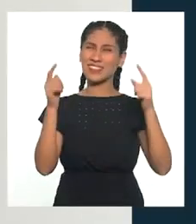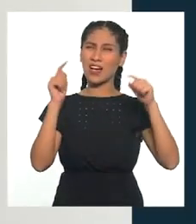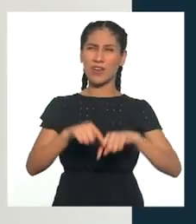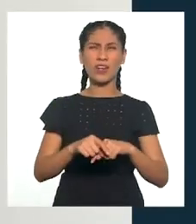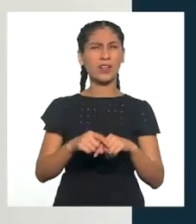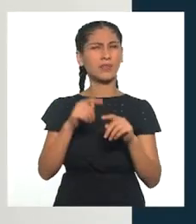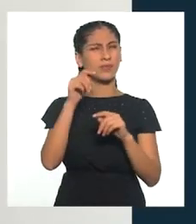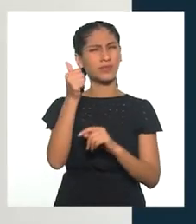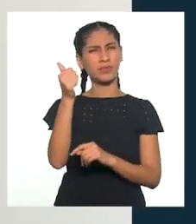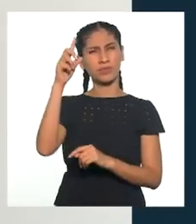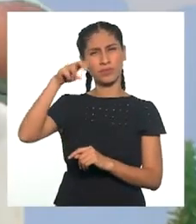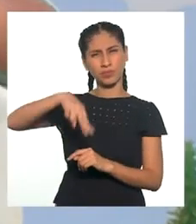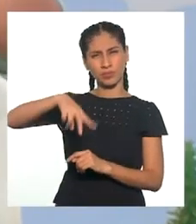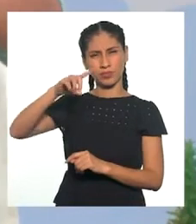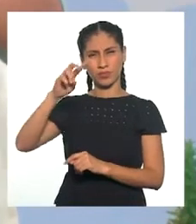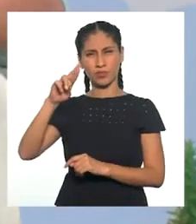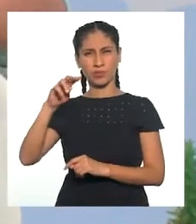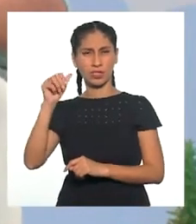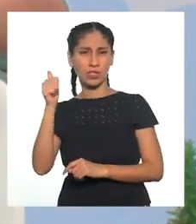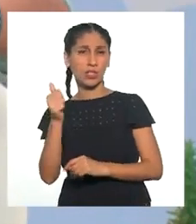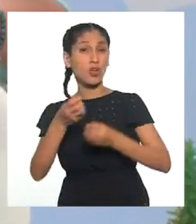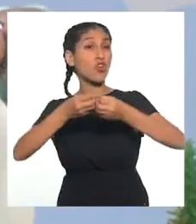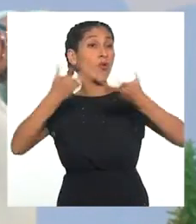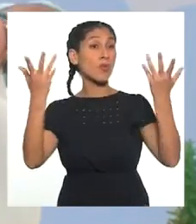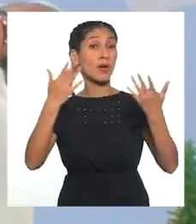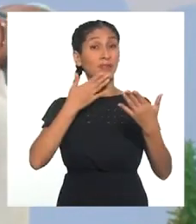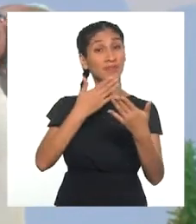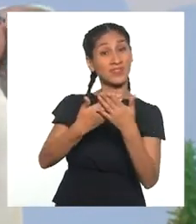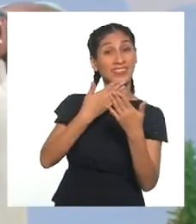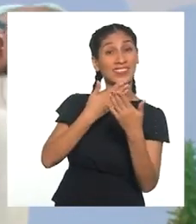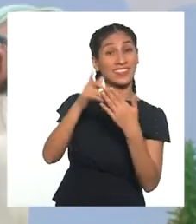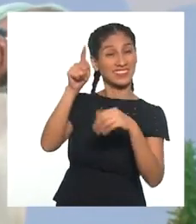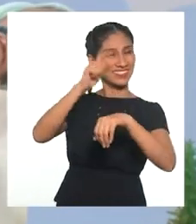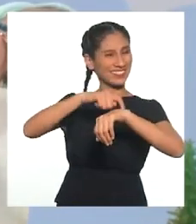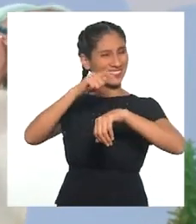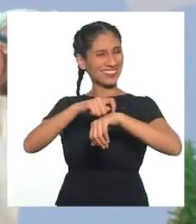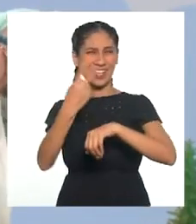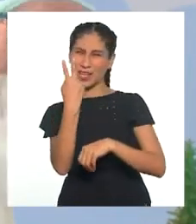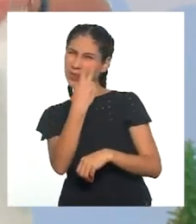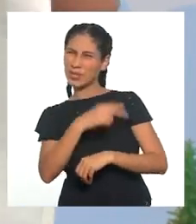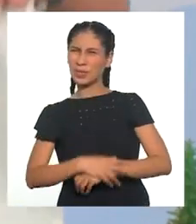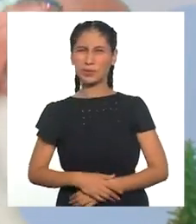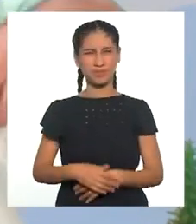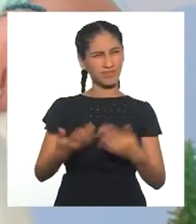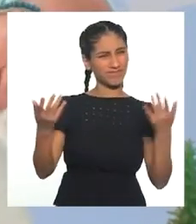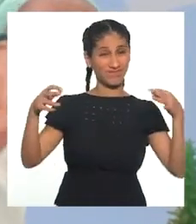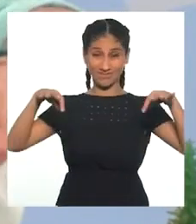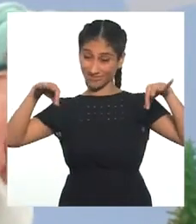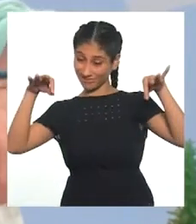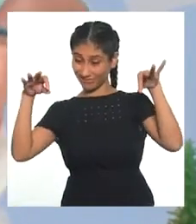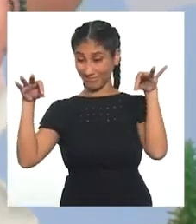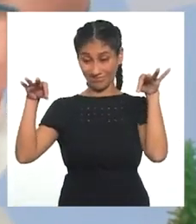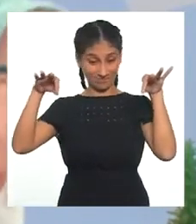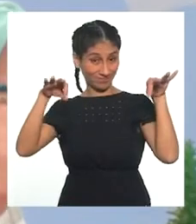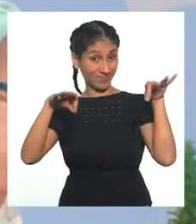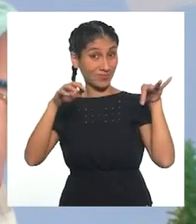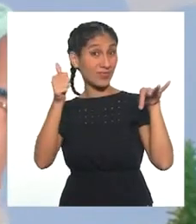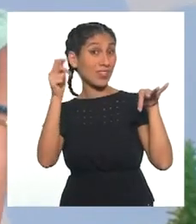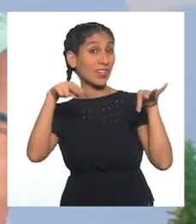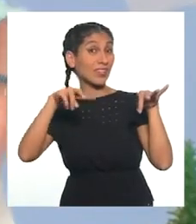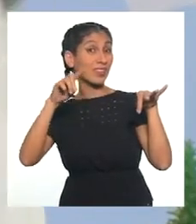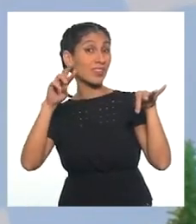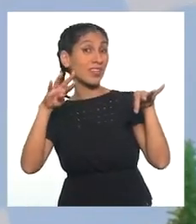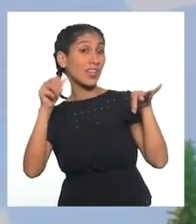Andrea con su prototipo? Muchas gracias por tu tiempo. A ver, a ver, ¿cómo va Andrea?